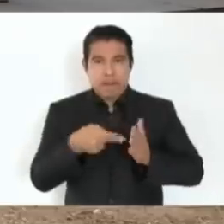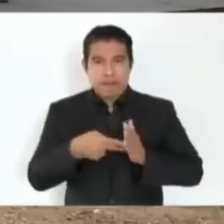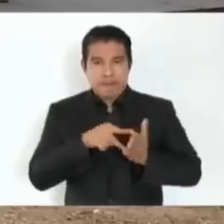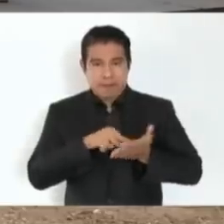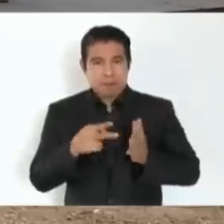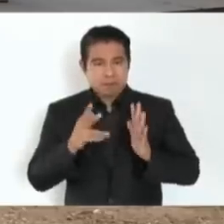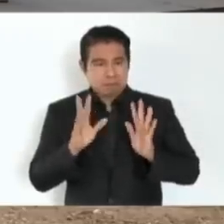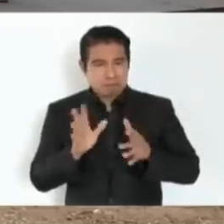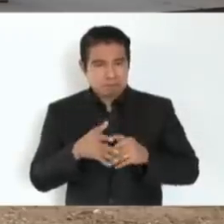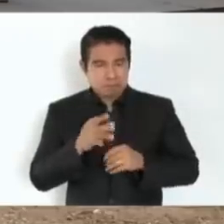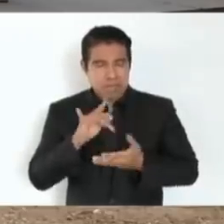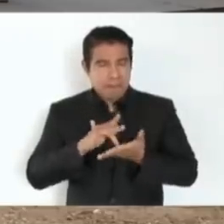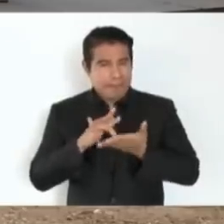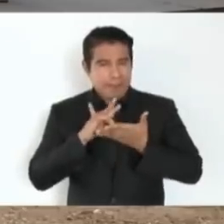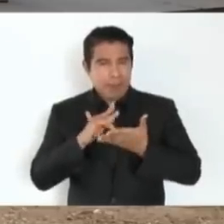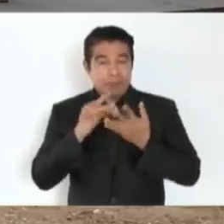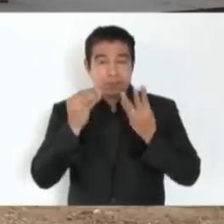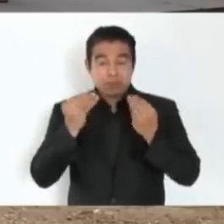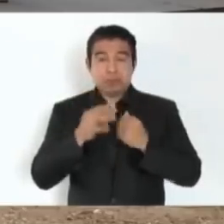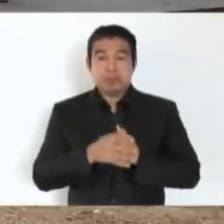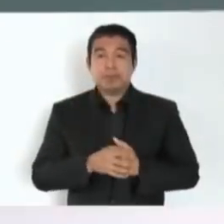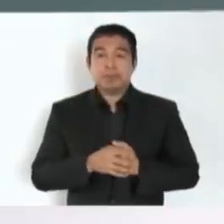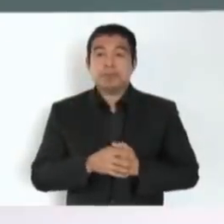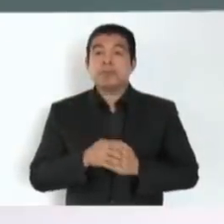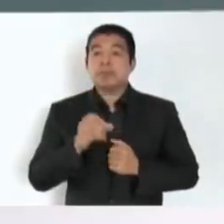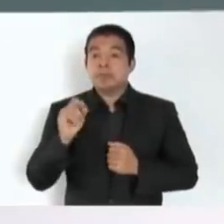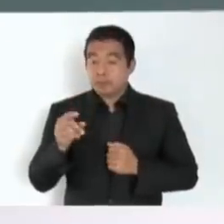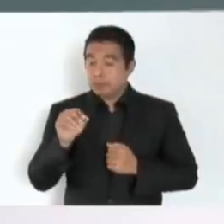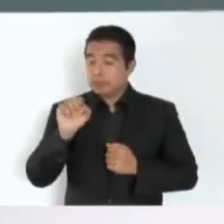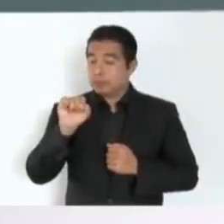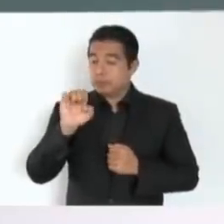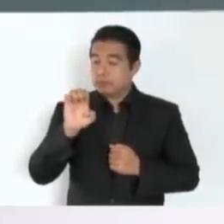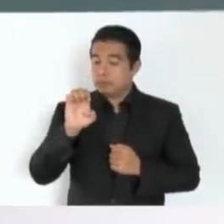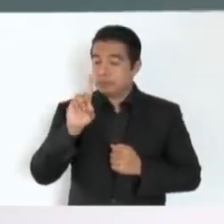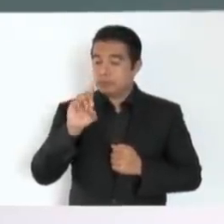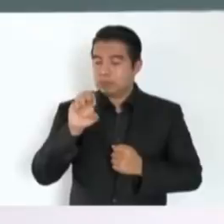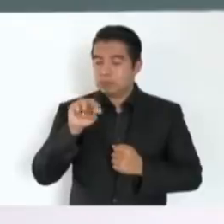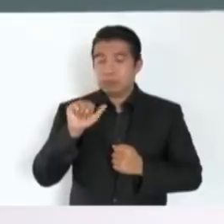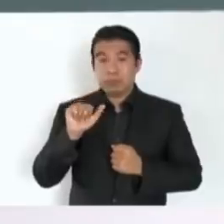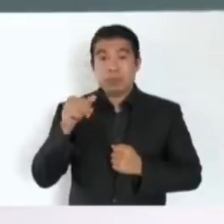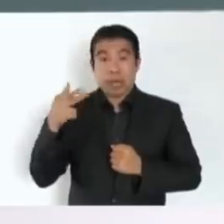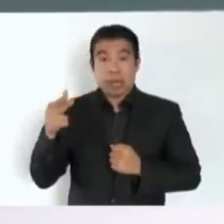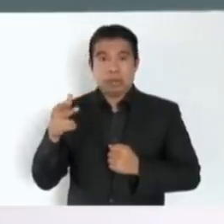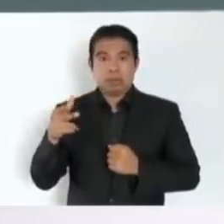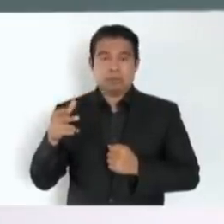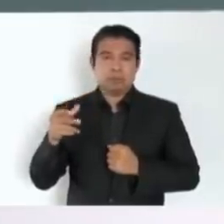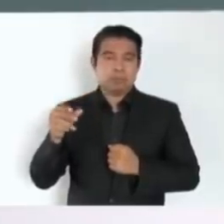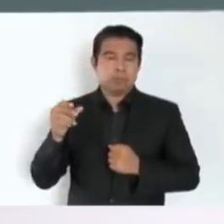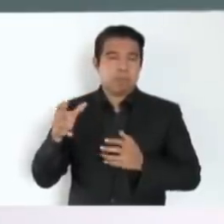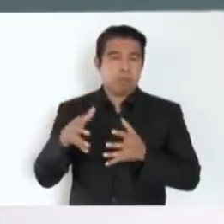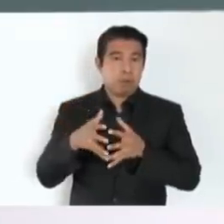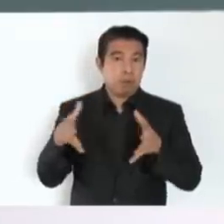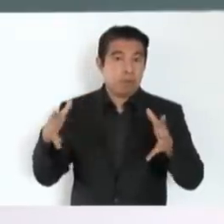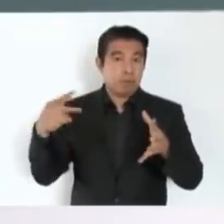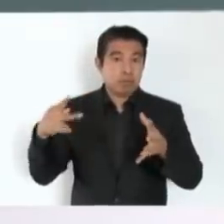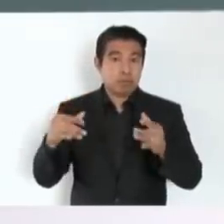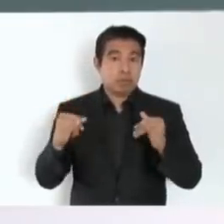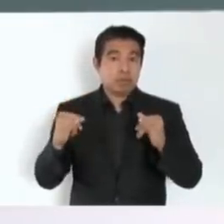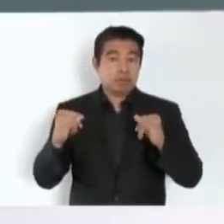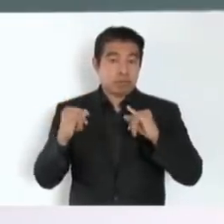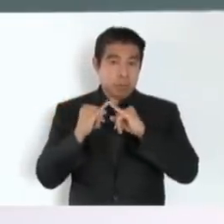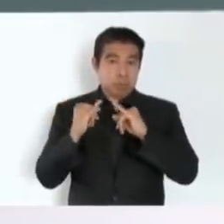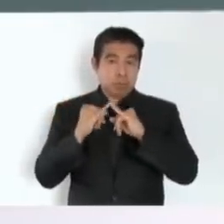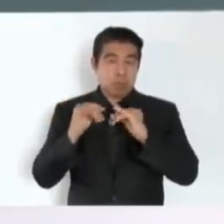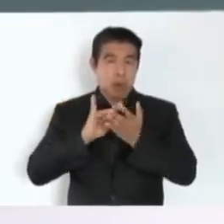Y además la secretaria de la Defensa es una gran institución que